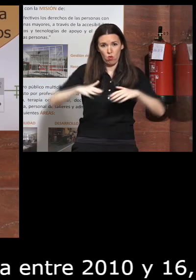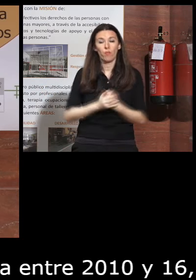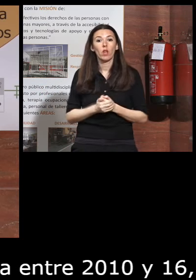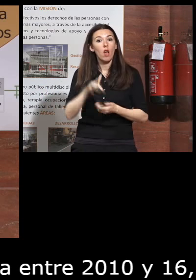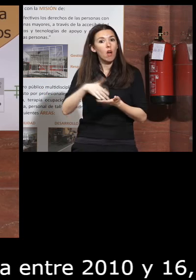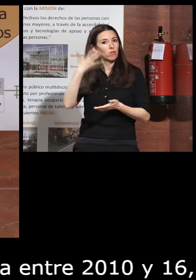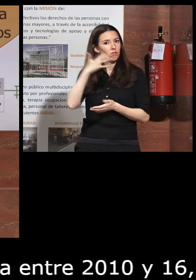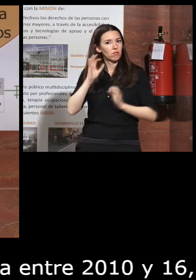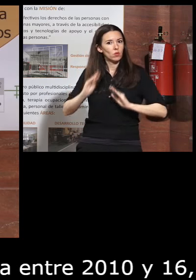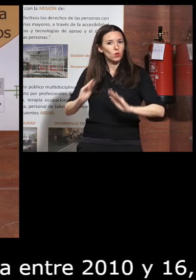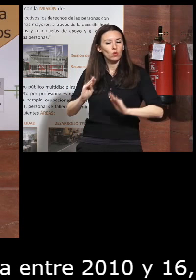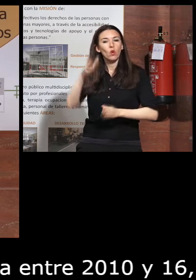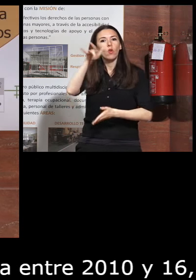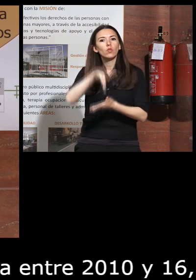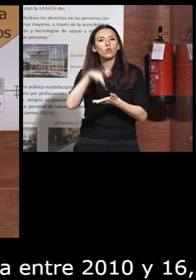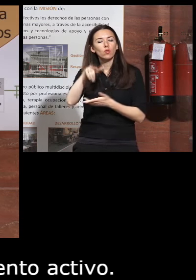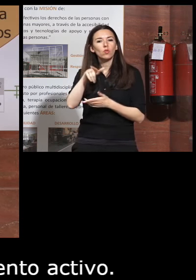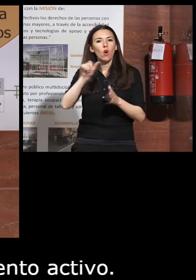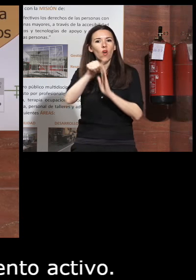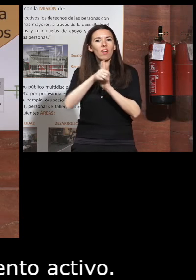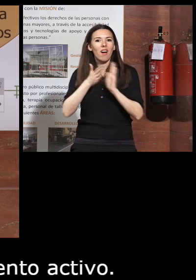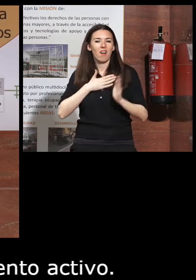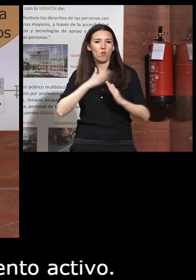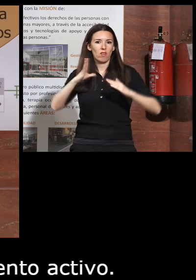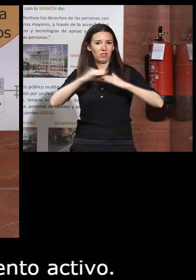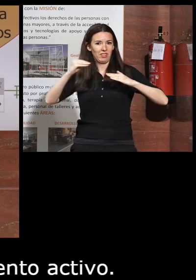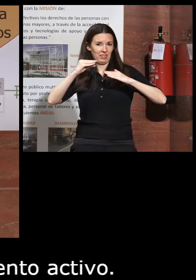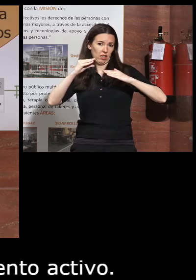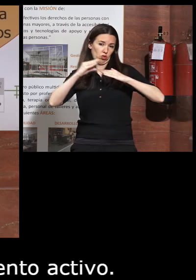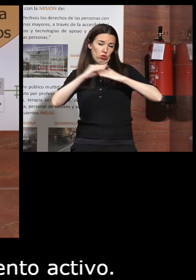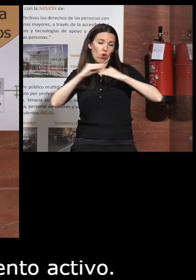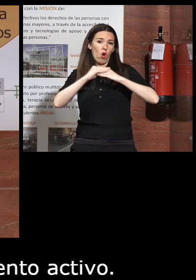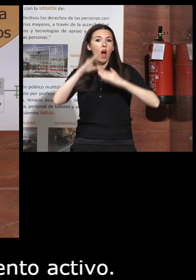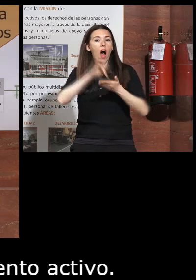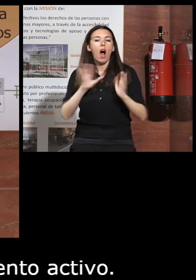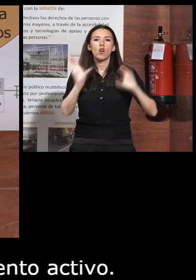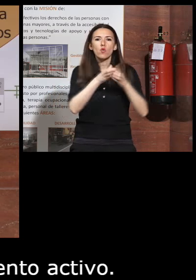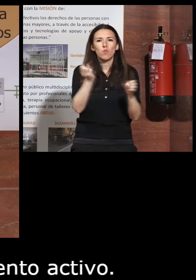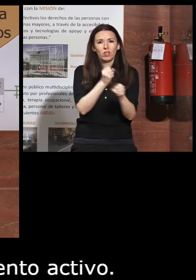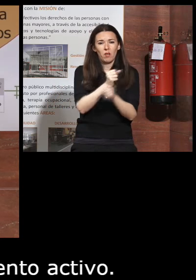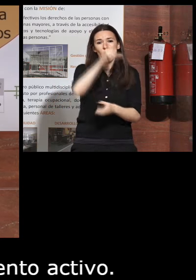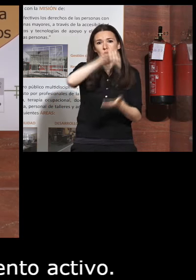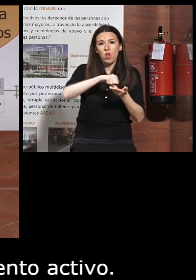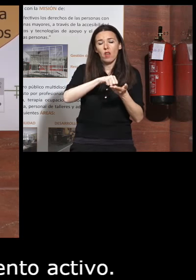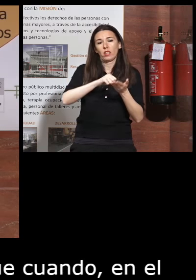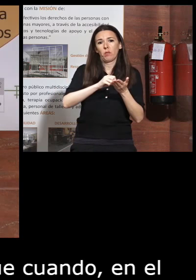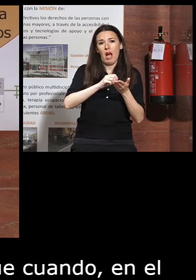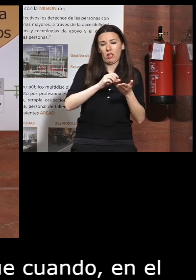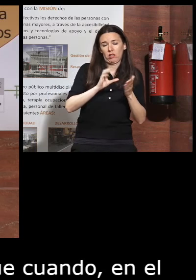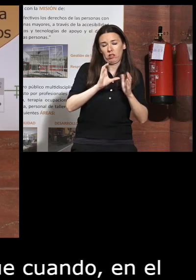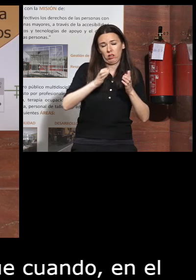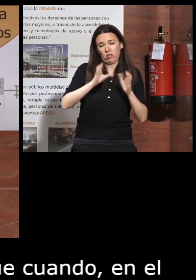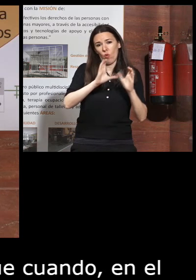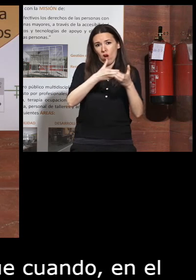Sacramento es que cuando en el marco del IMSERSO que tenemos el grupo de trabajo de ciudades y comunidades amigables con las personas mayores